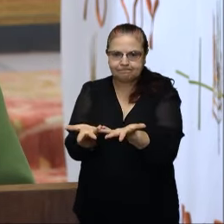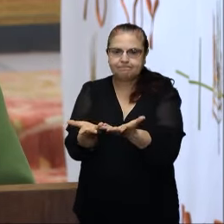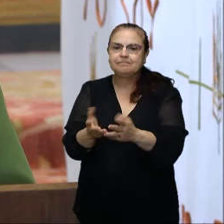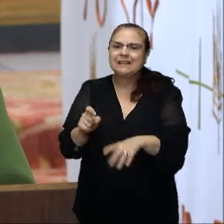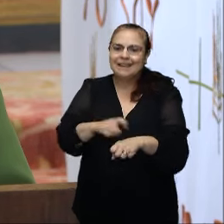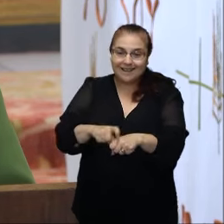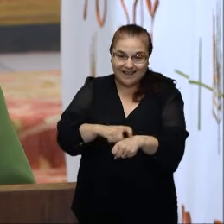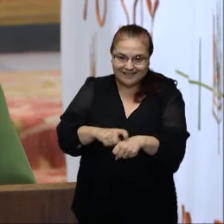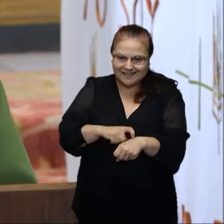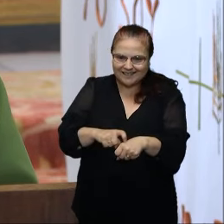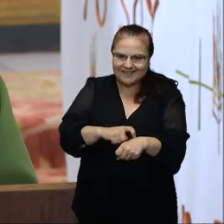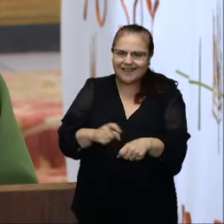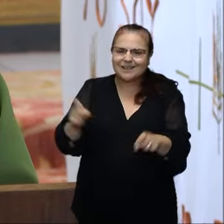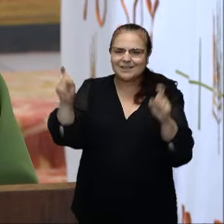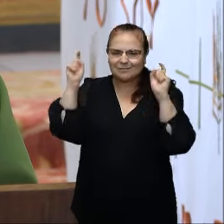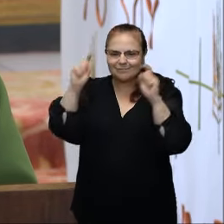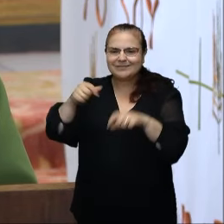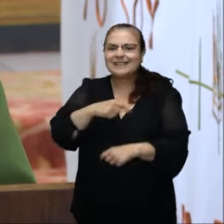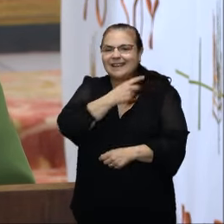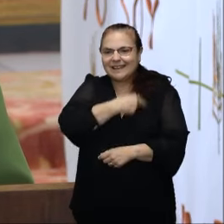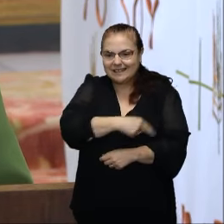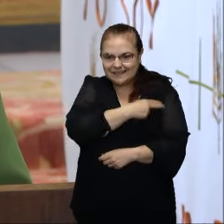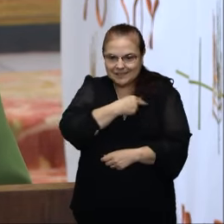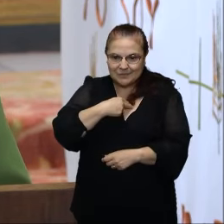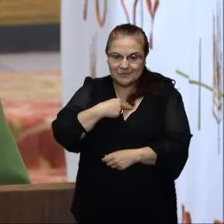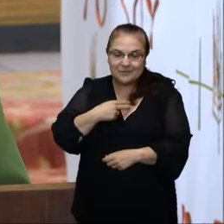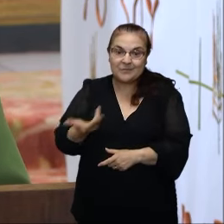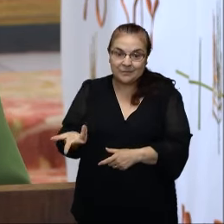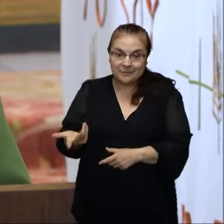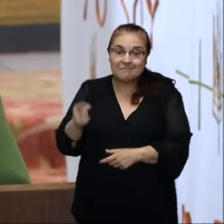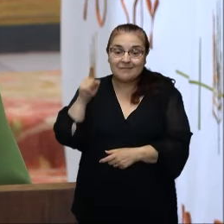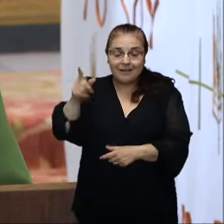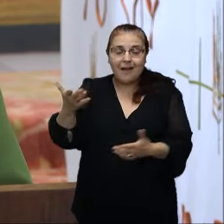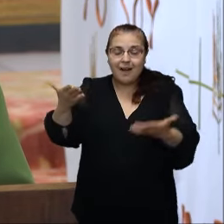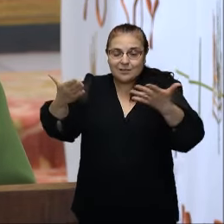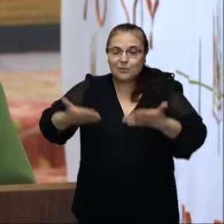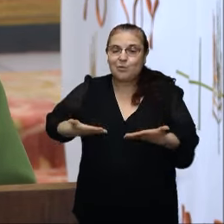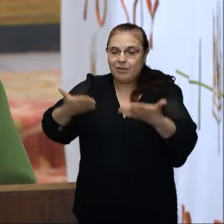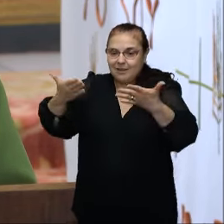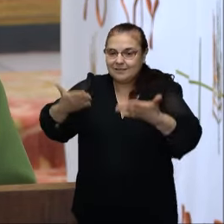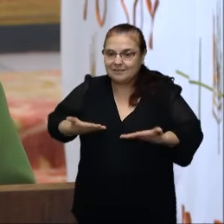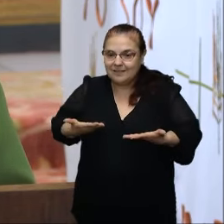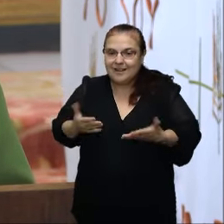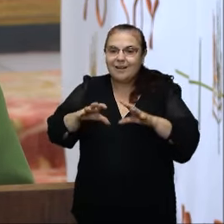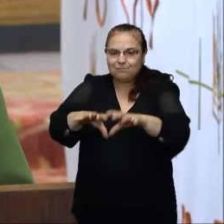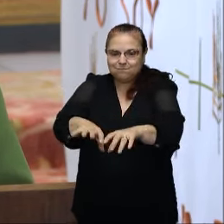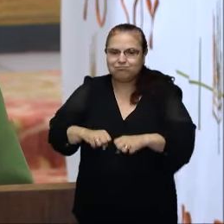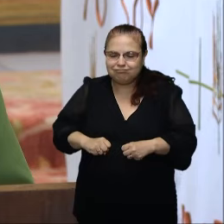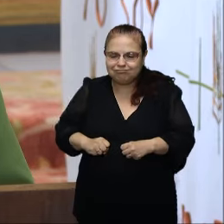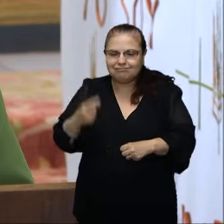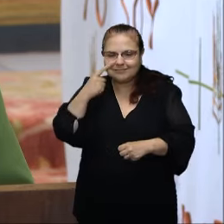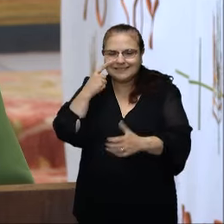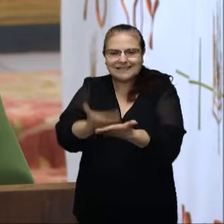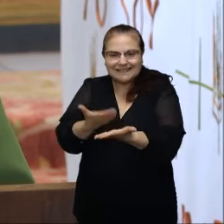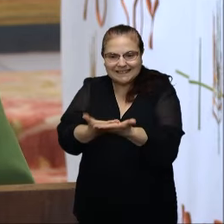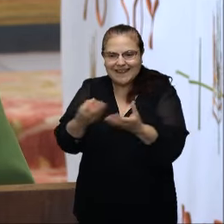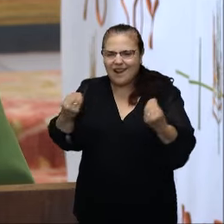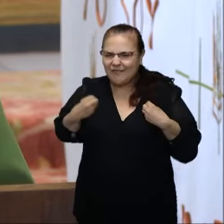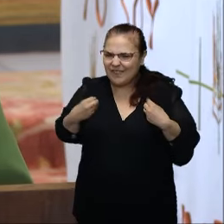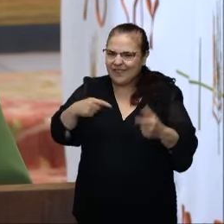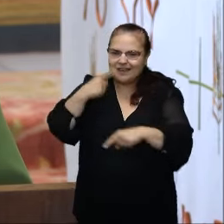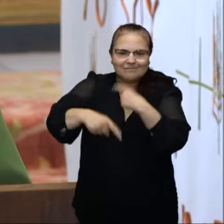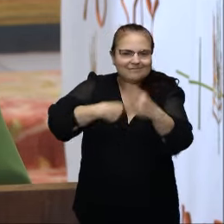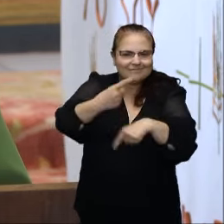discípulo de Cristo. Pues vamos a pedir eso a la Virgen. Que ella nos ayude a acoger y a testimoniar en la vida de todos los días